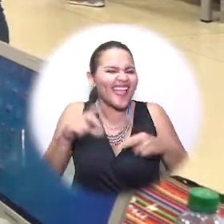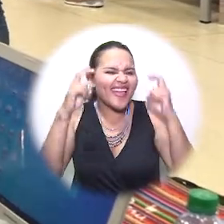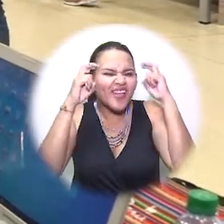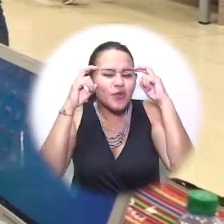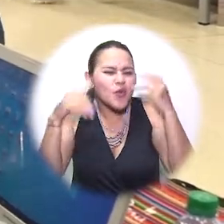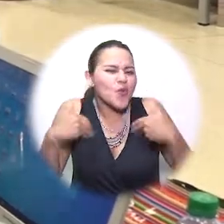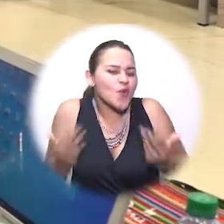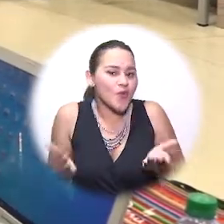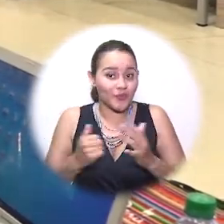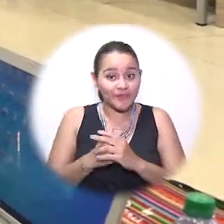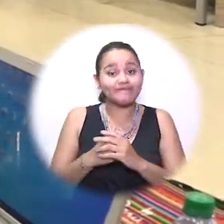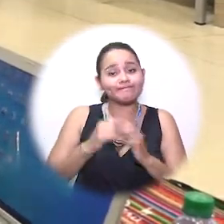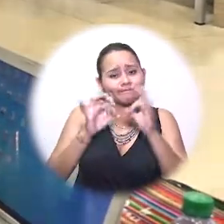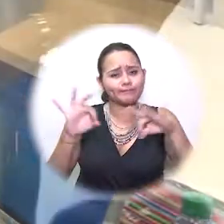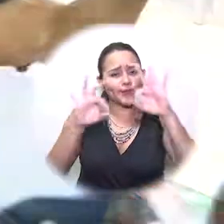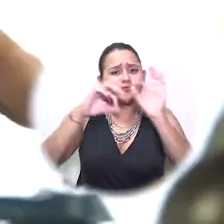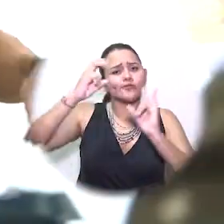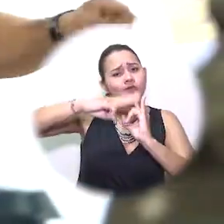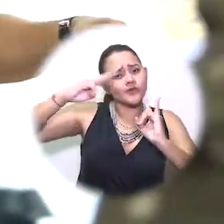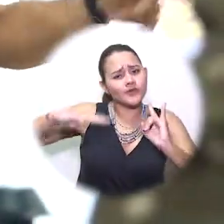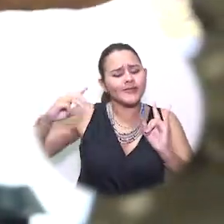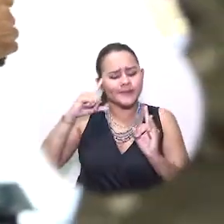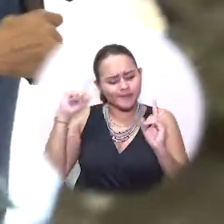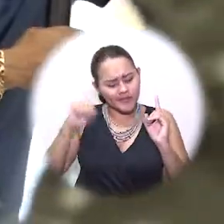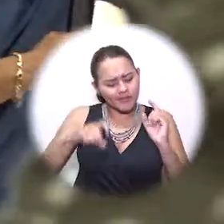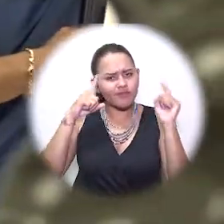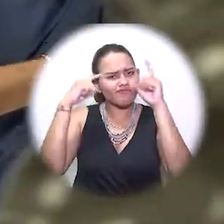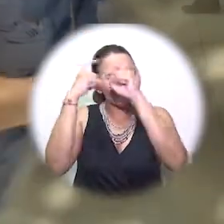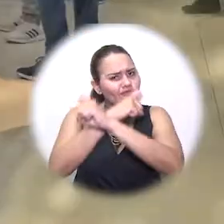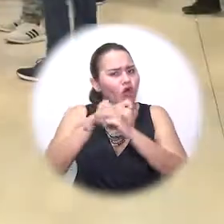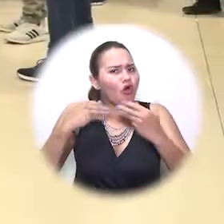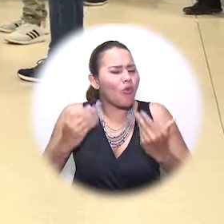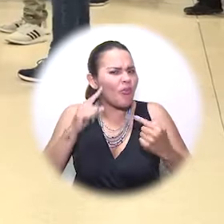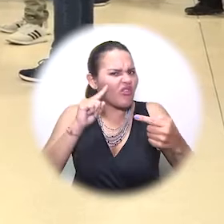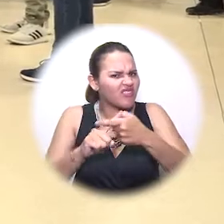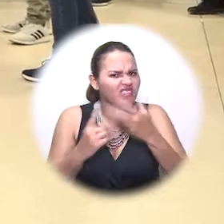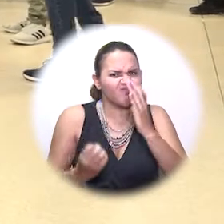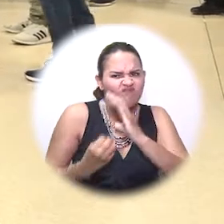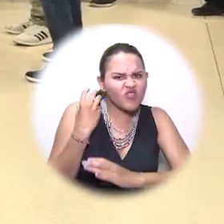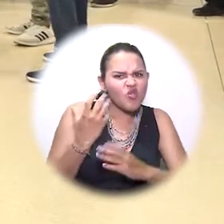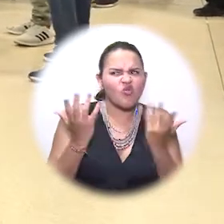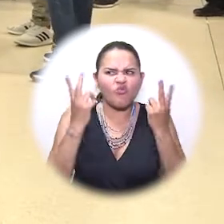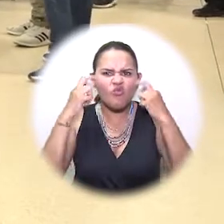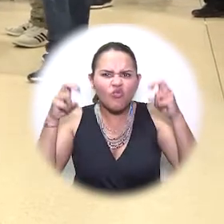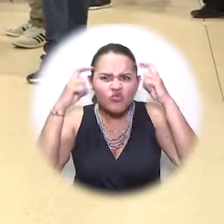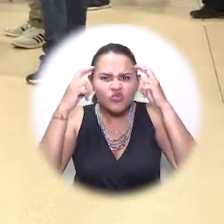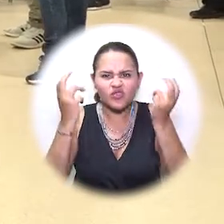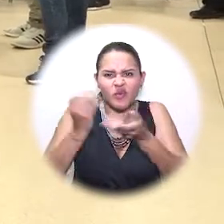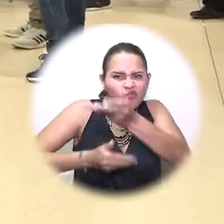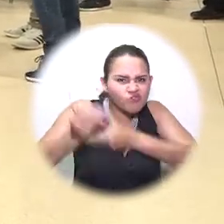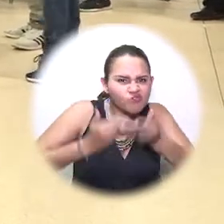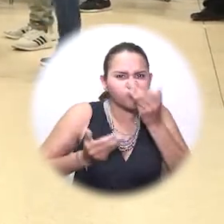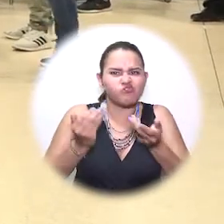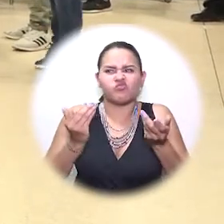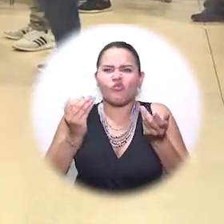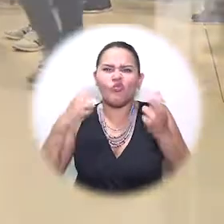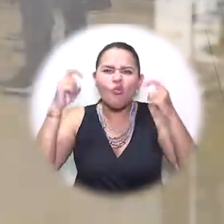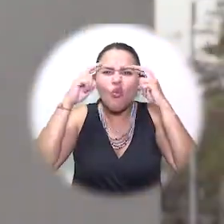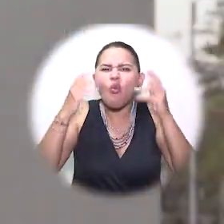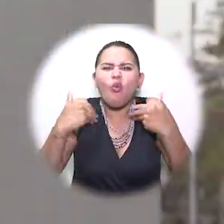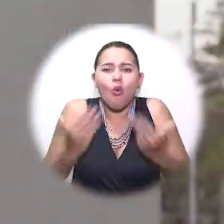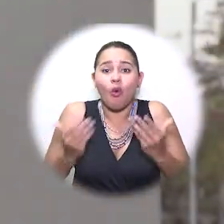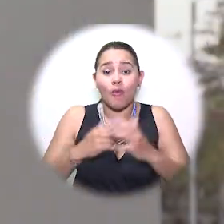conocimiento. La universidad misma tiene que repensar sus formas de construcción, creación y co-creación de conocimiento en los temas de lectura,